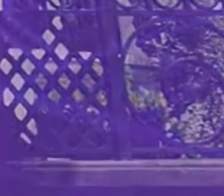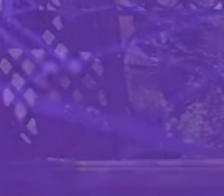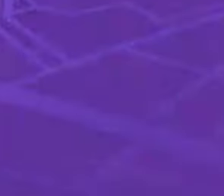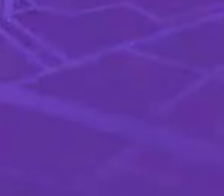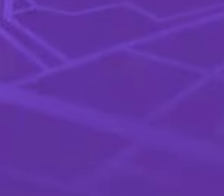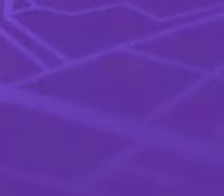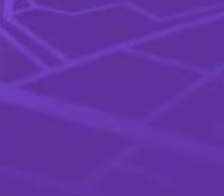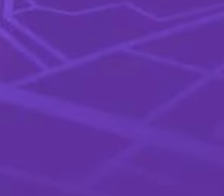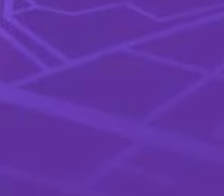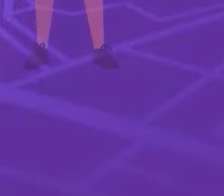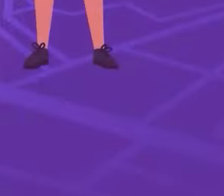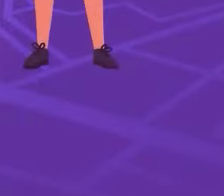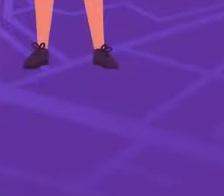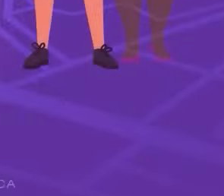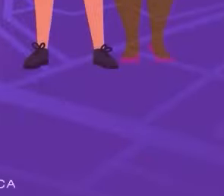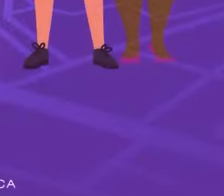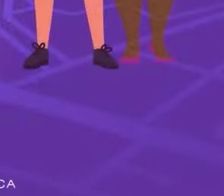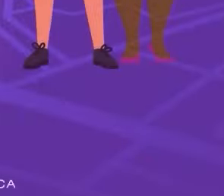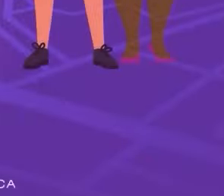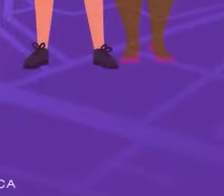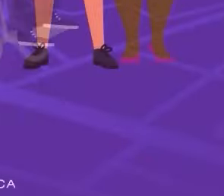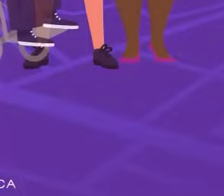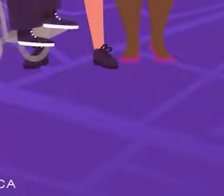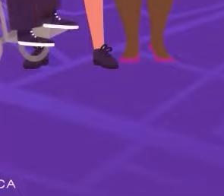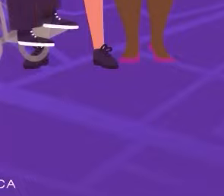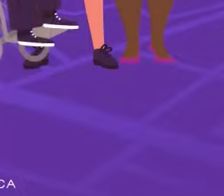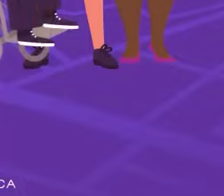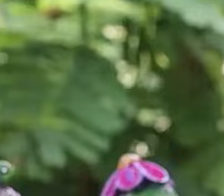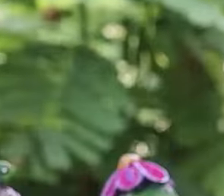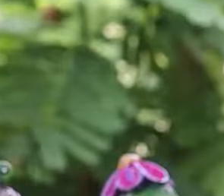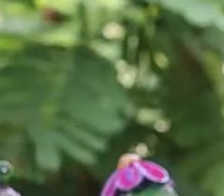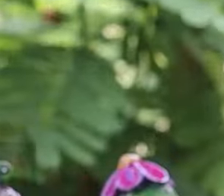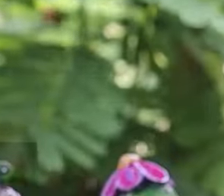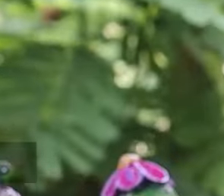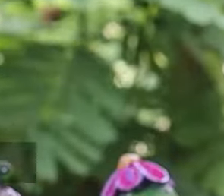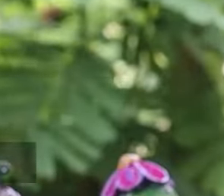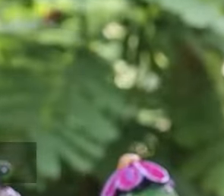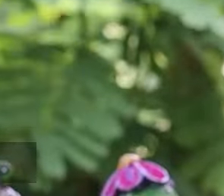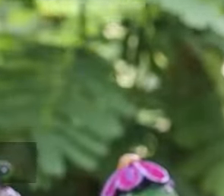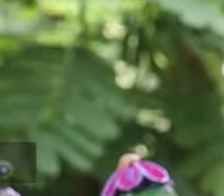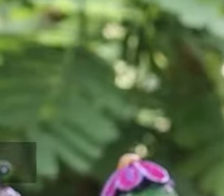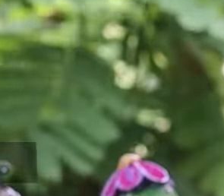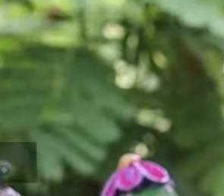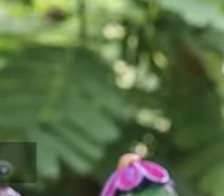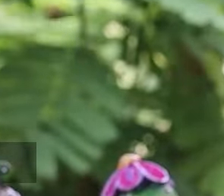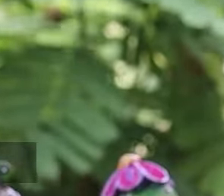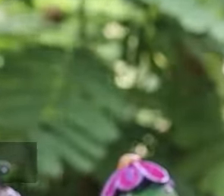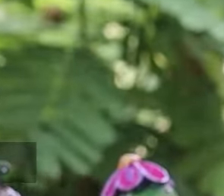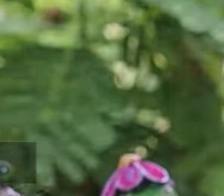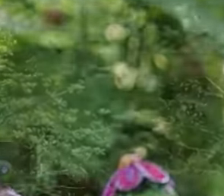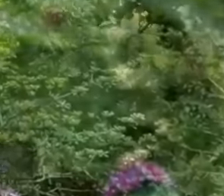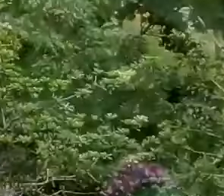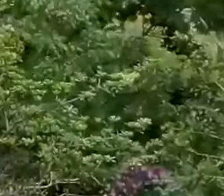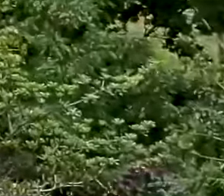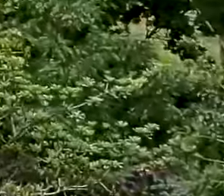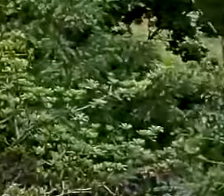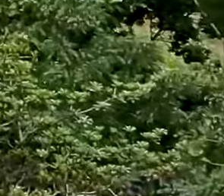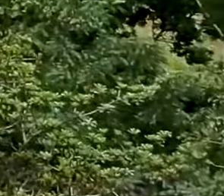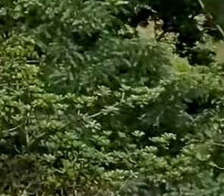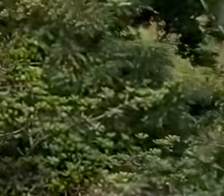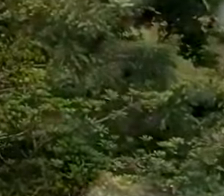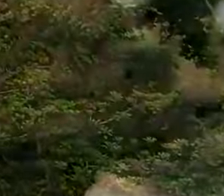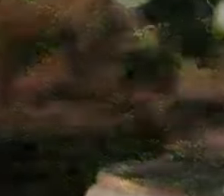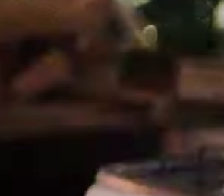en rutadegénero.inamo.go.cr Bienvenidos a la finca orgánica Los Tocanes.